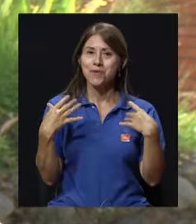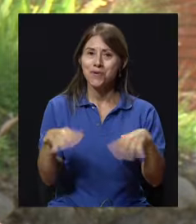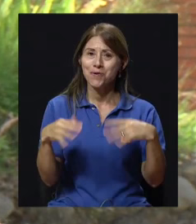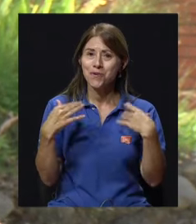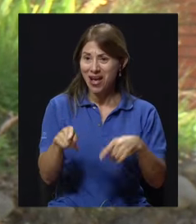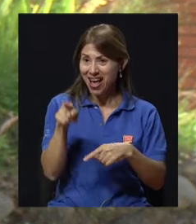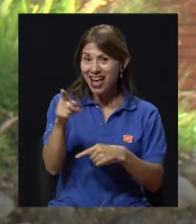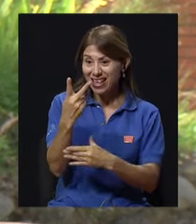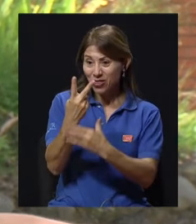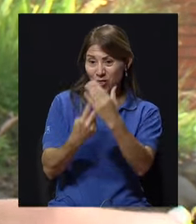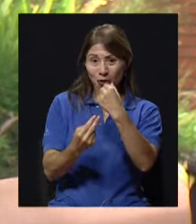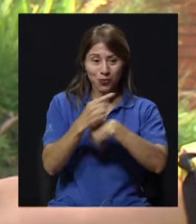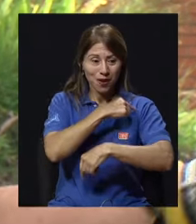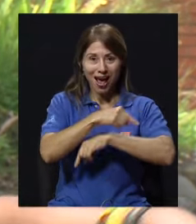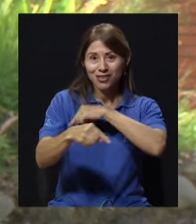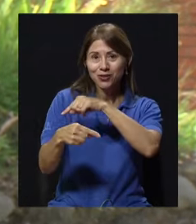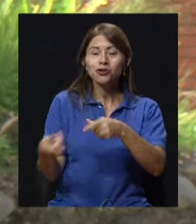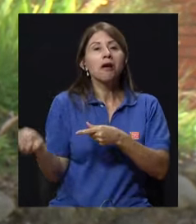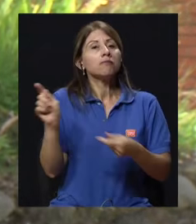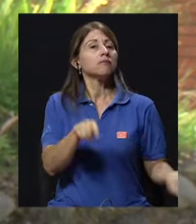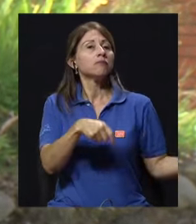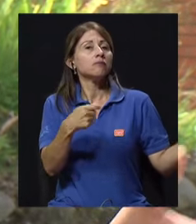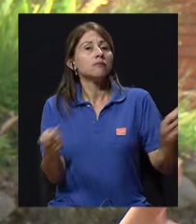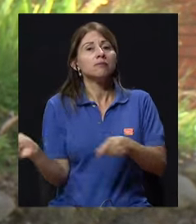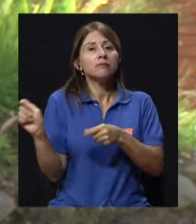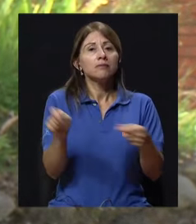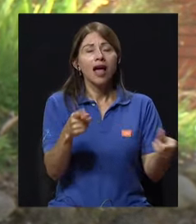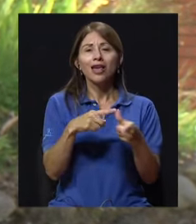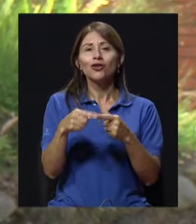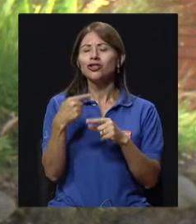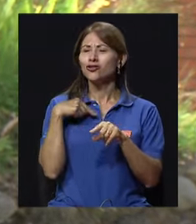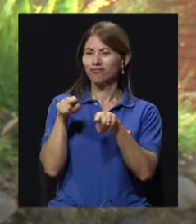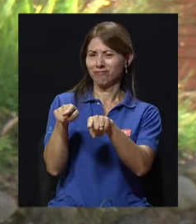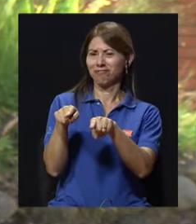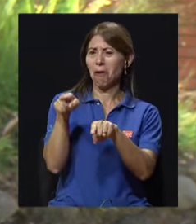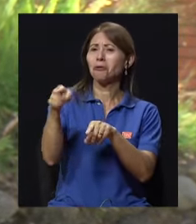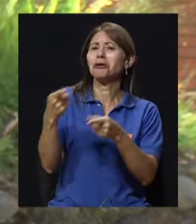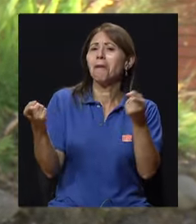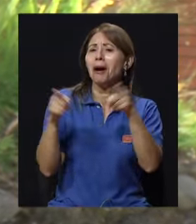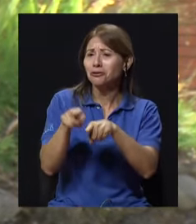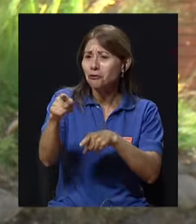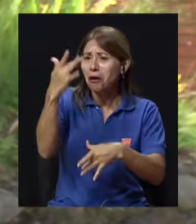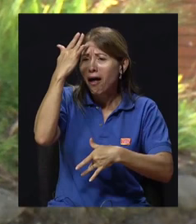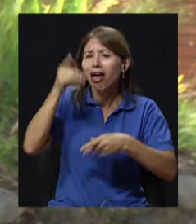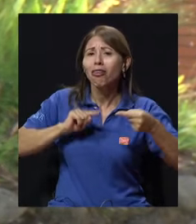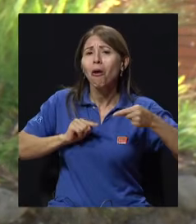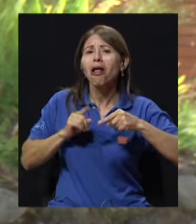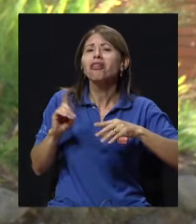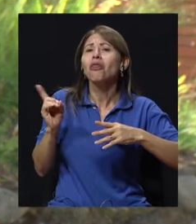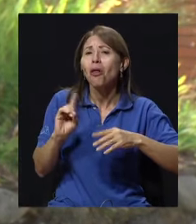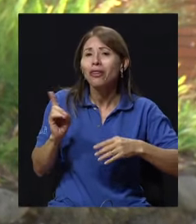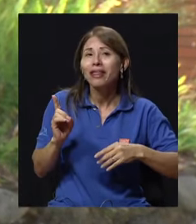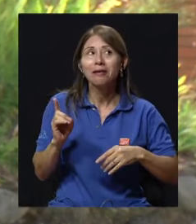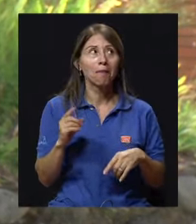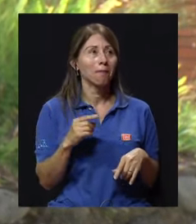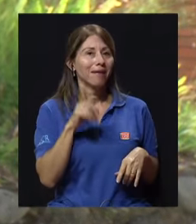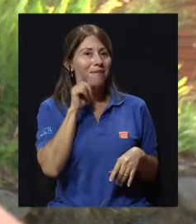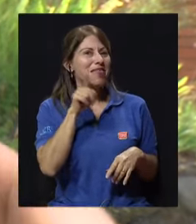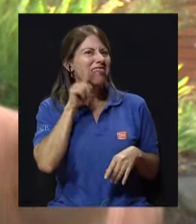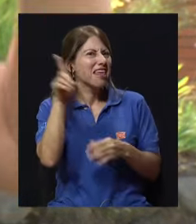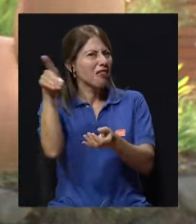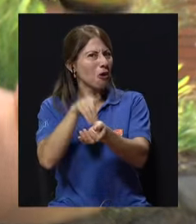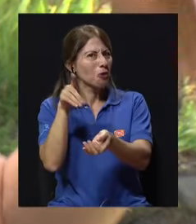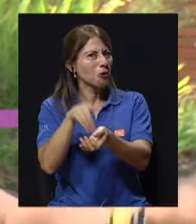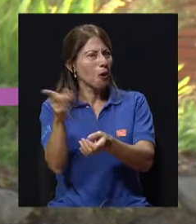es increíble el movimiento de los dos brazos. Entonces yo me paro al frente y le digo ahora, Carmencita, y el desgaste del brazo, ¿dónde está? Y dice,